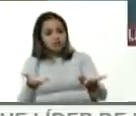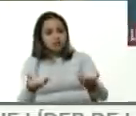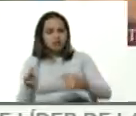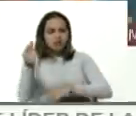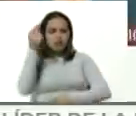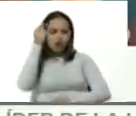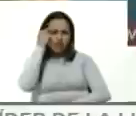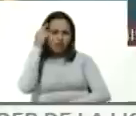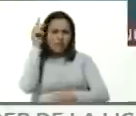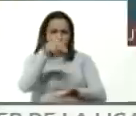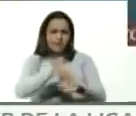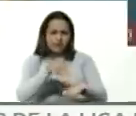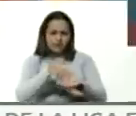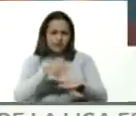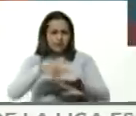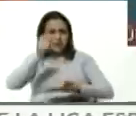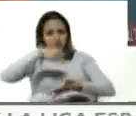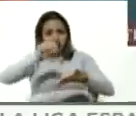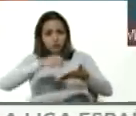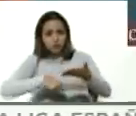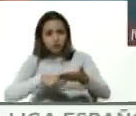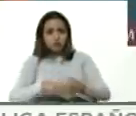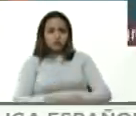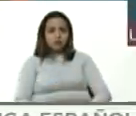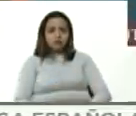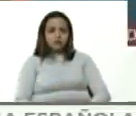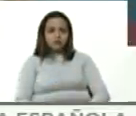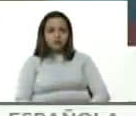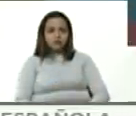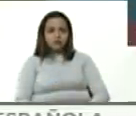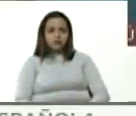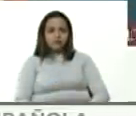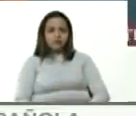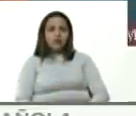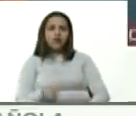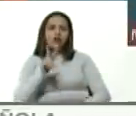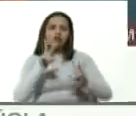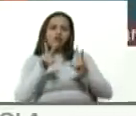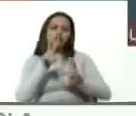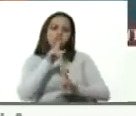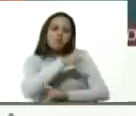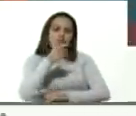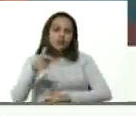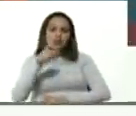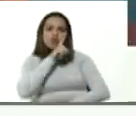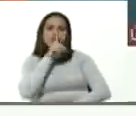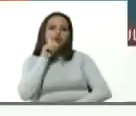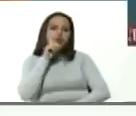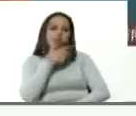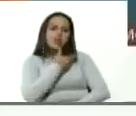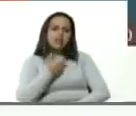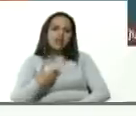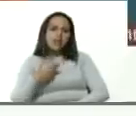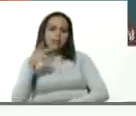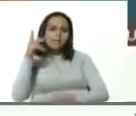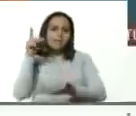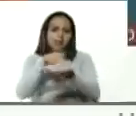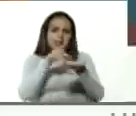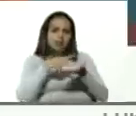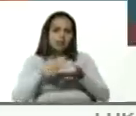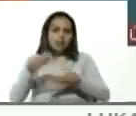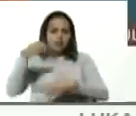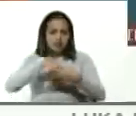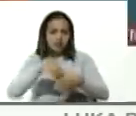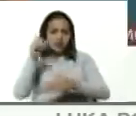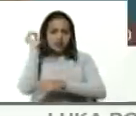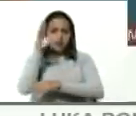las fechas para la inscripción de candidatura la inscripción de los nombres de quienes aspiran a ser representantes del pueblo en